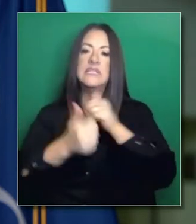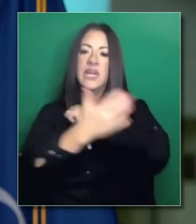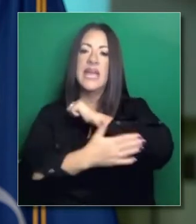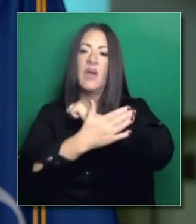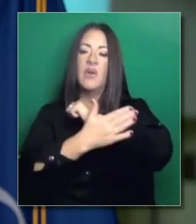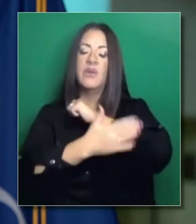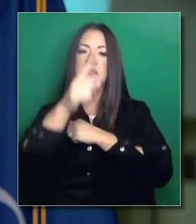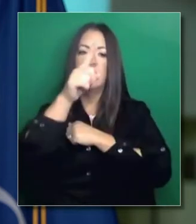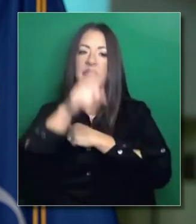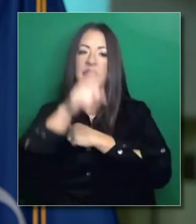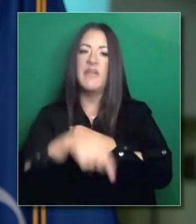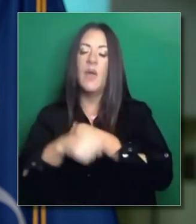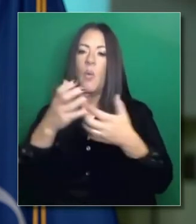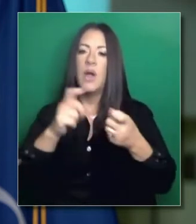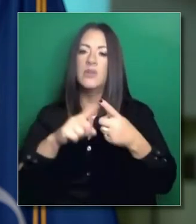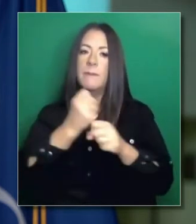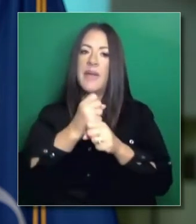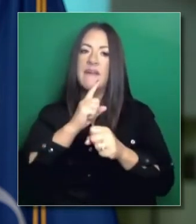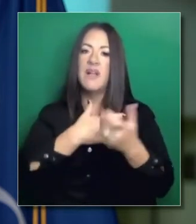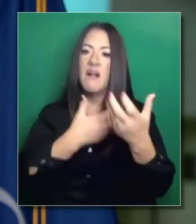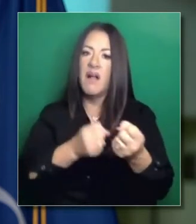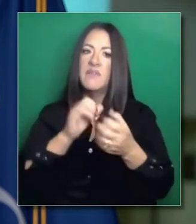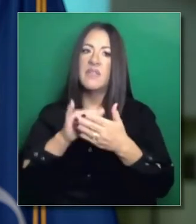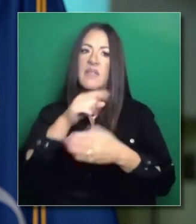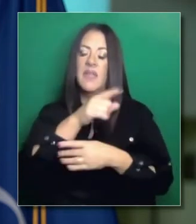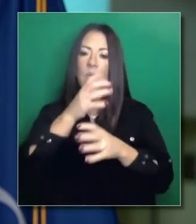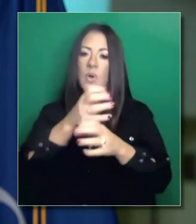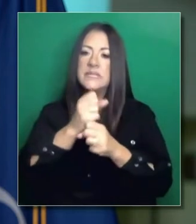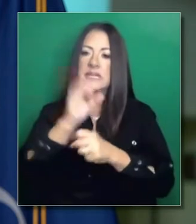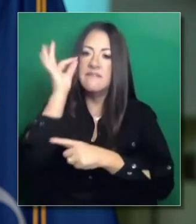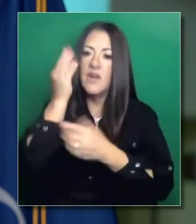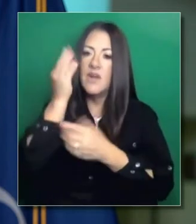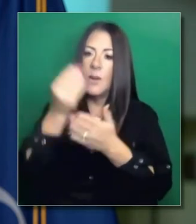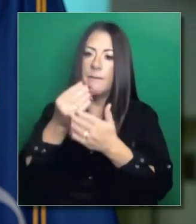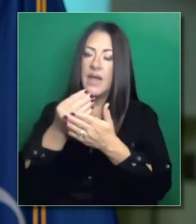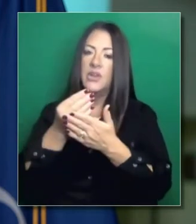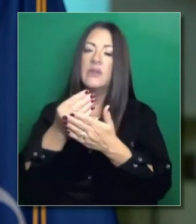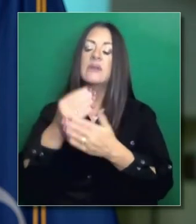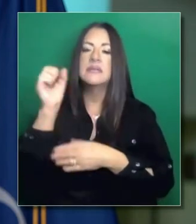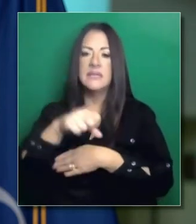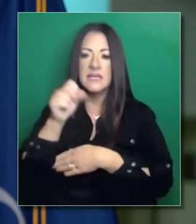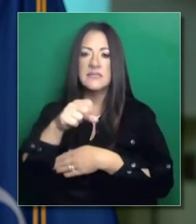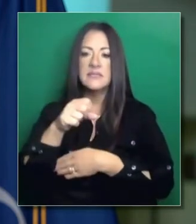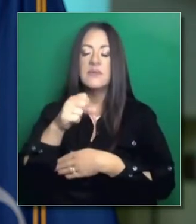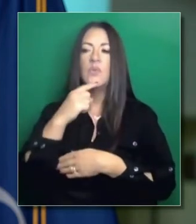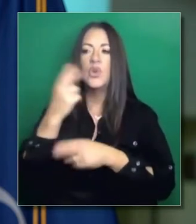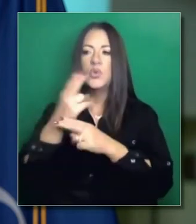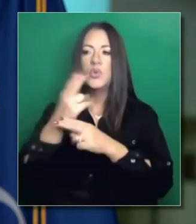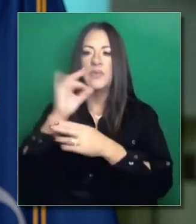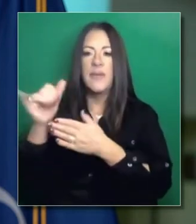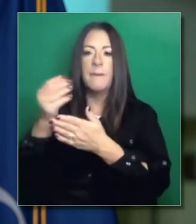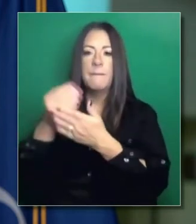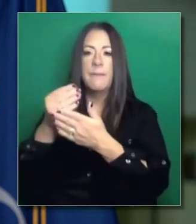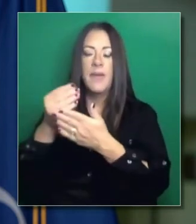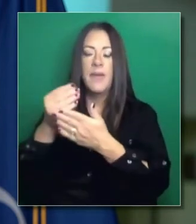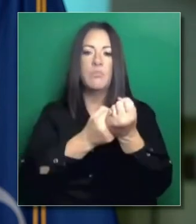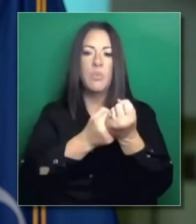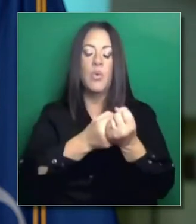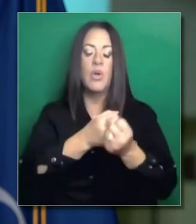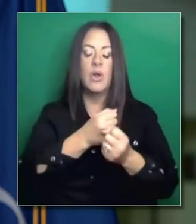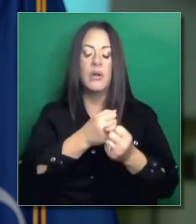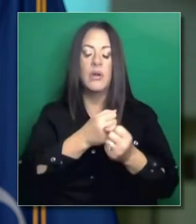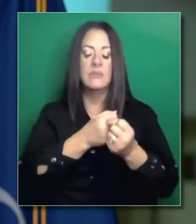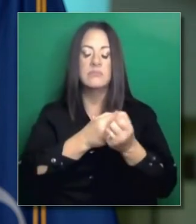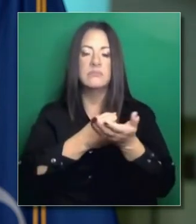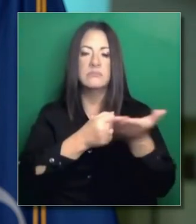fundamentalmente para obtener más confianza y apoyo para obtener esos dólares federales. Además, notará